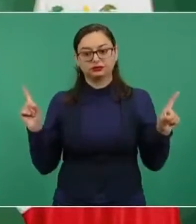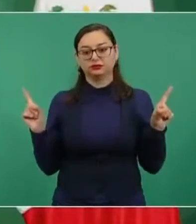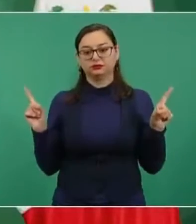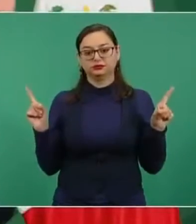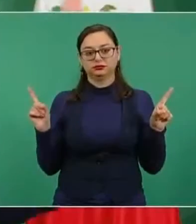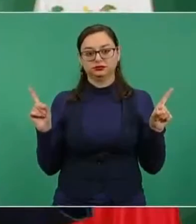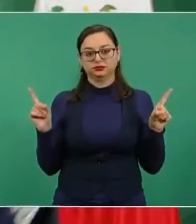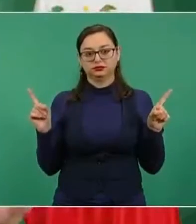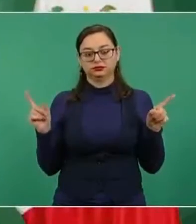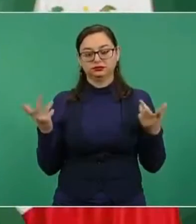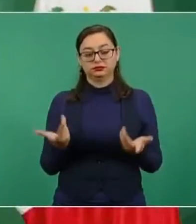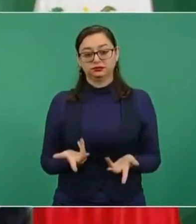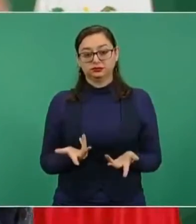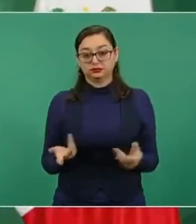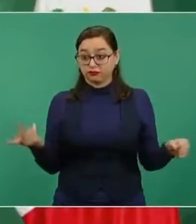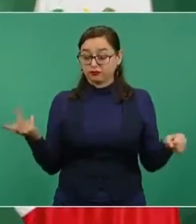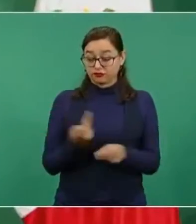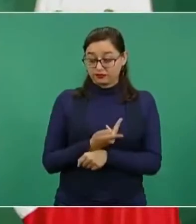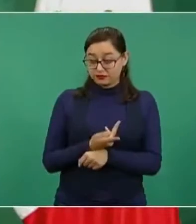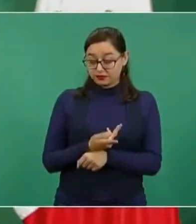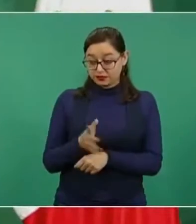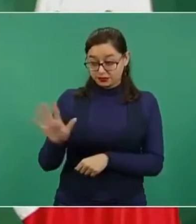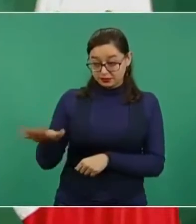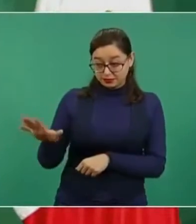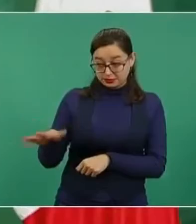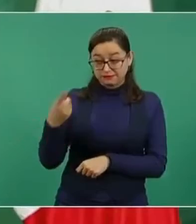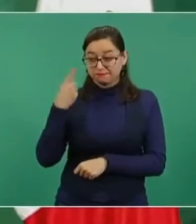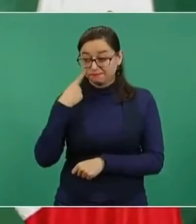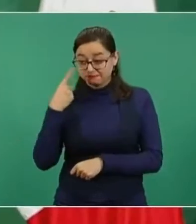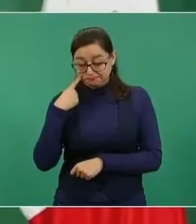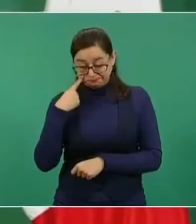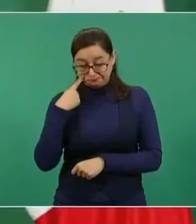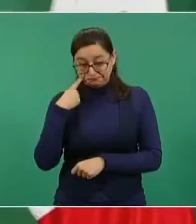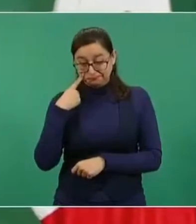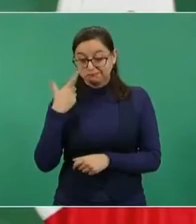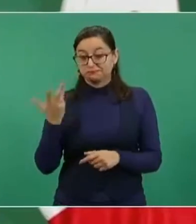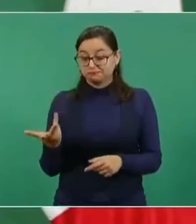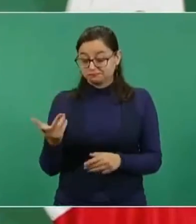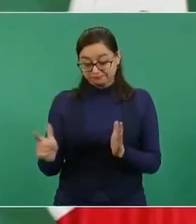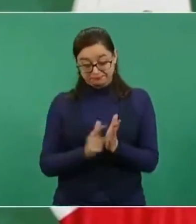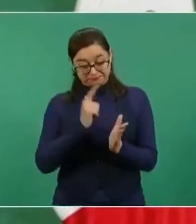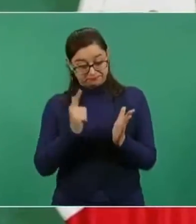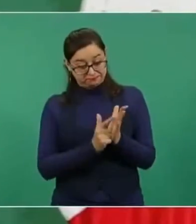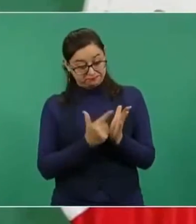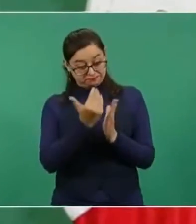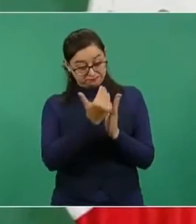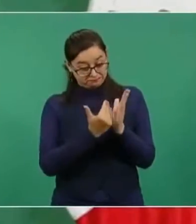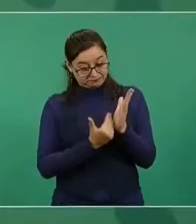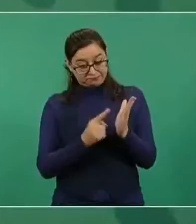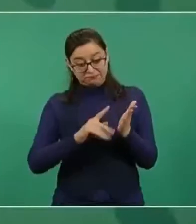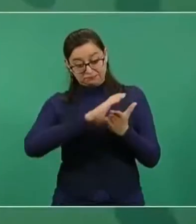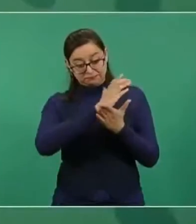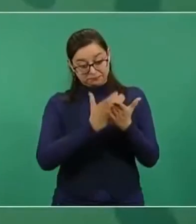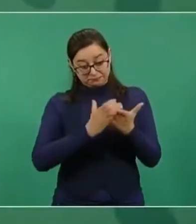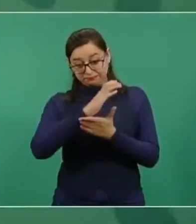¿Qué no pueden ellos aceptar de que aunque por ley existan esos contratos,